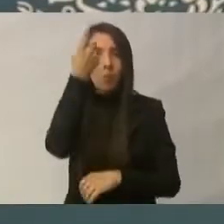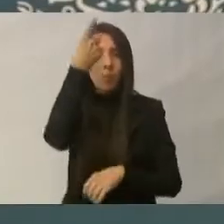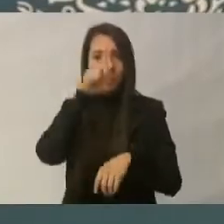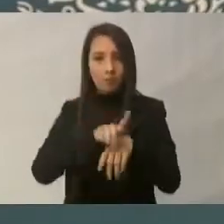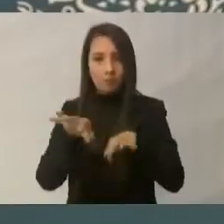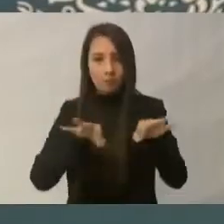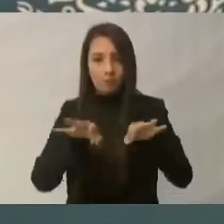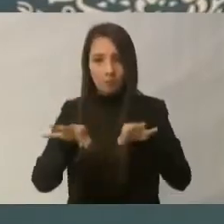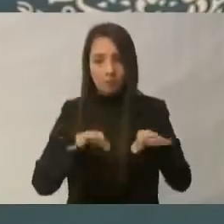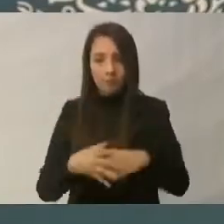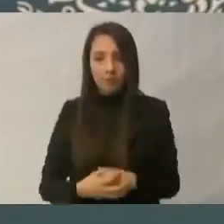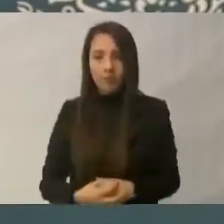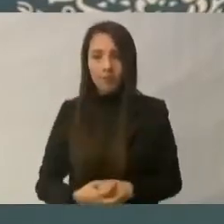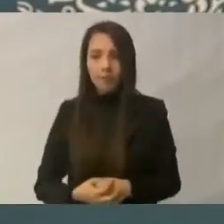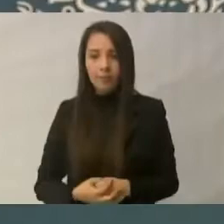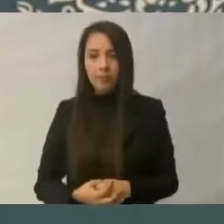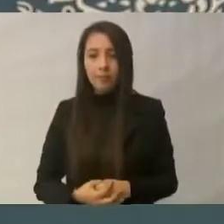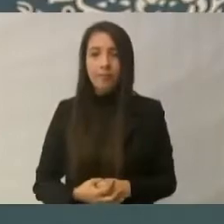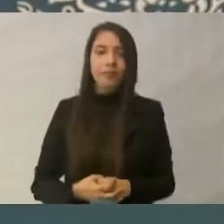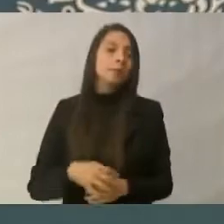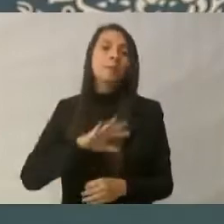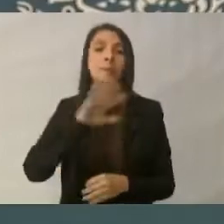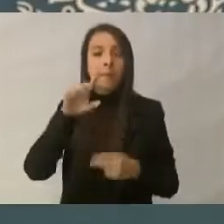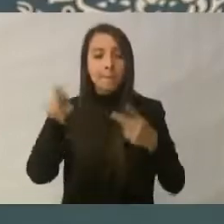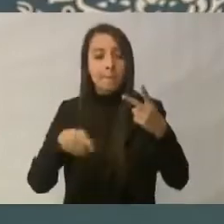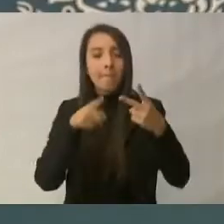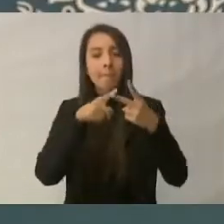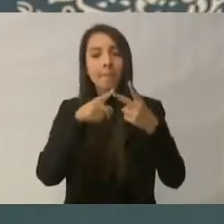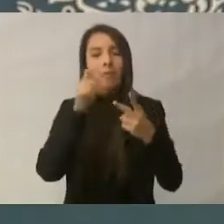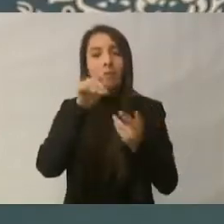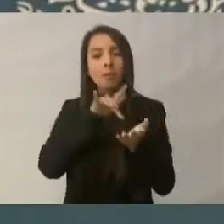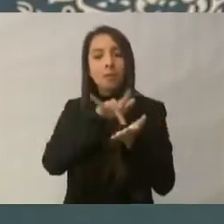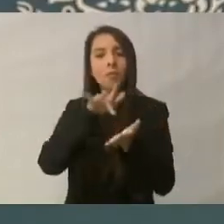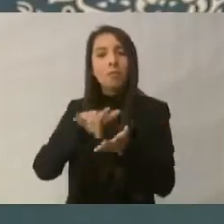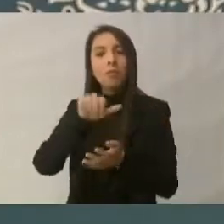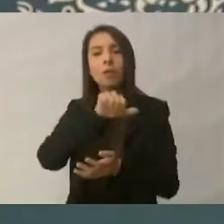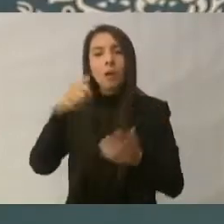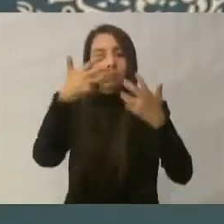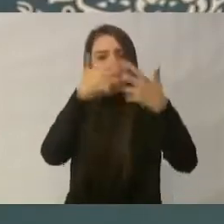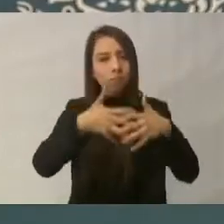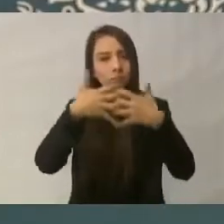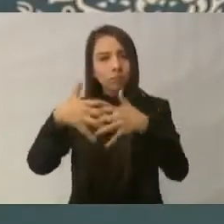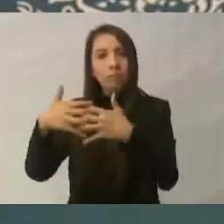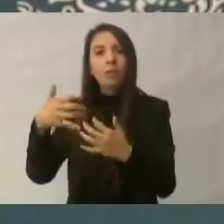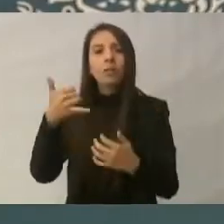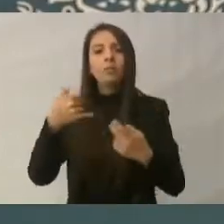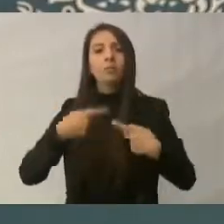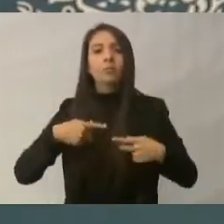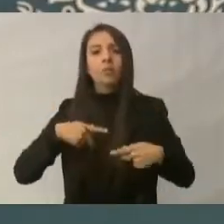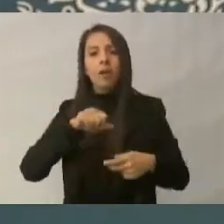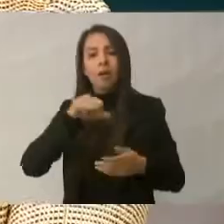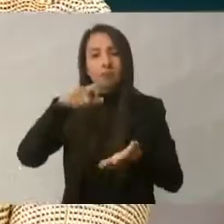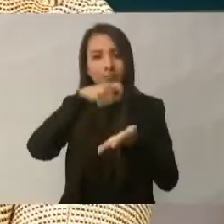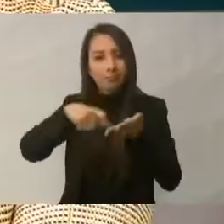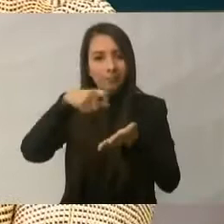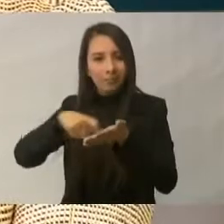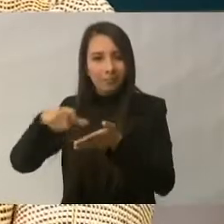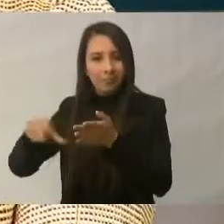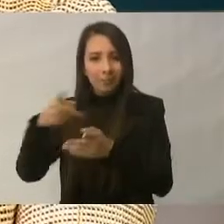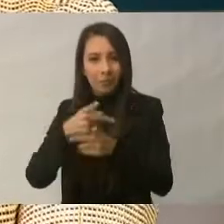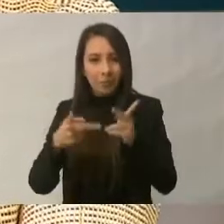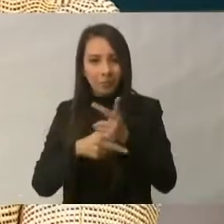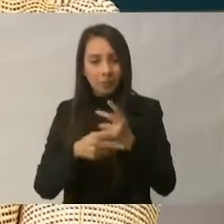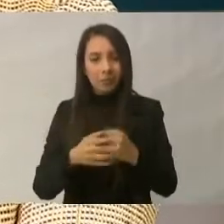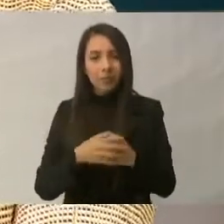El segundo componente corresponde a los apoyos a empresas y consumidores. Mediante el decreto de estímulos fiscales de la región